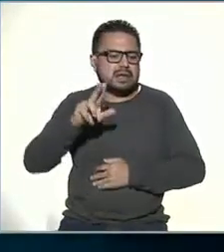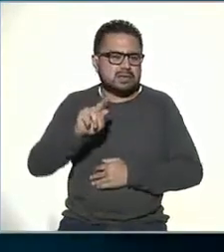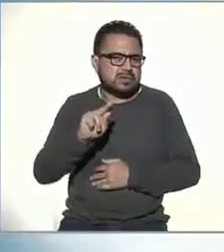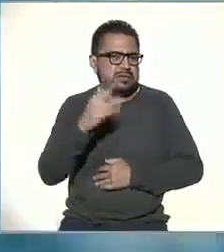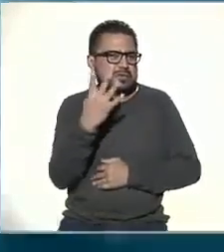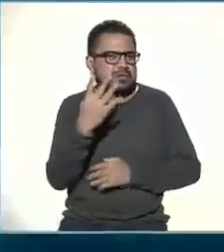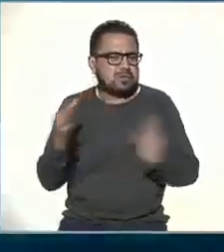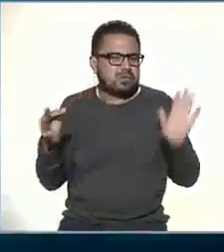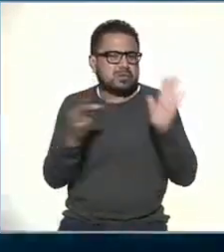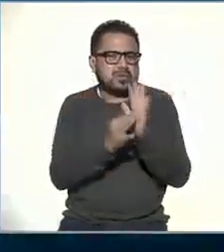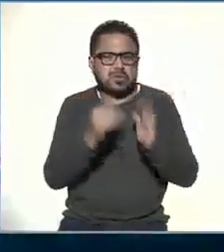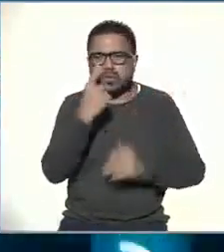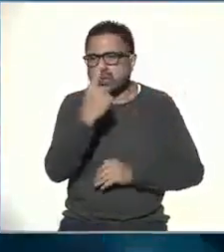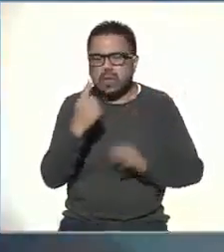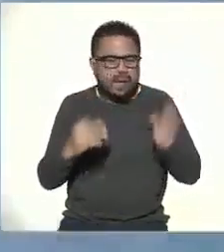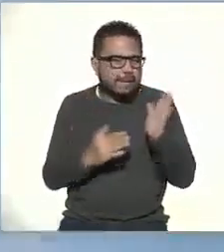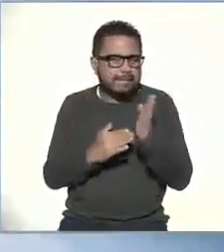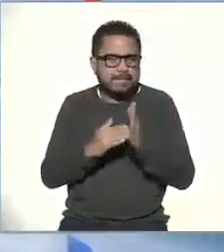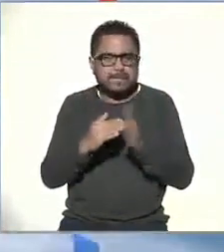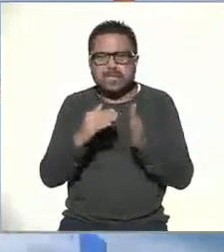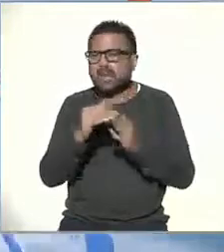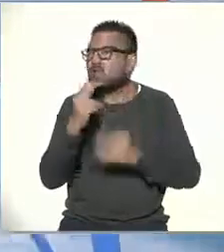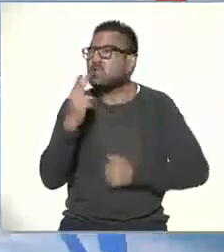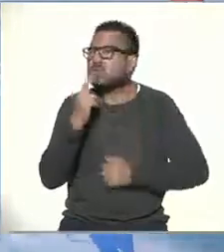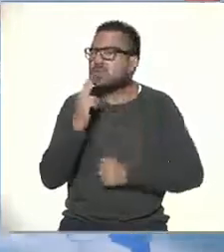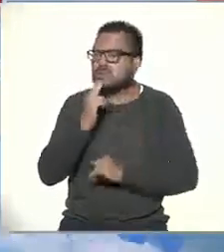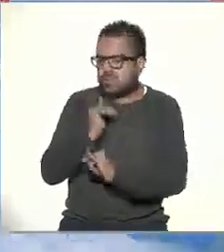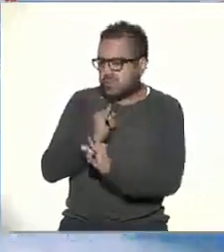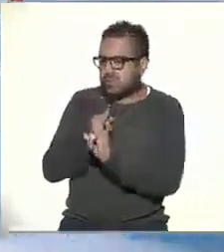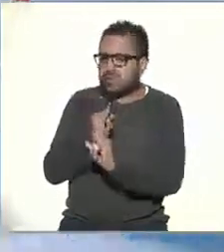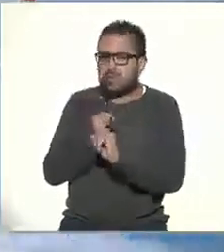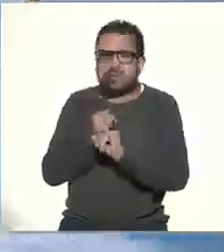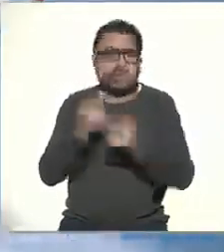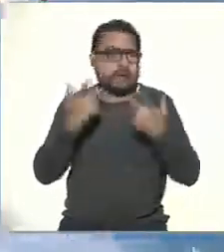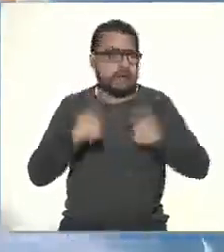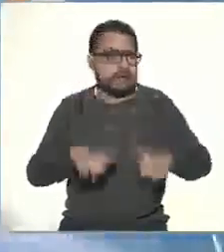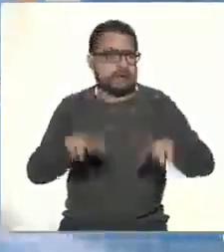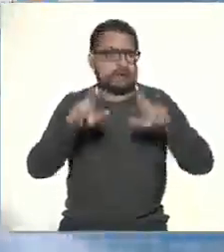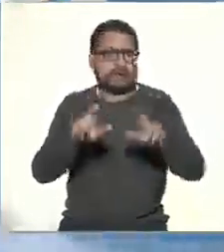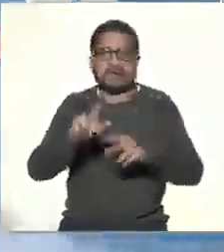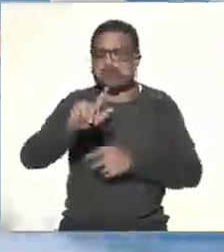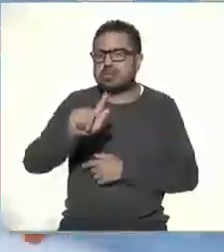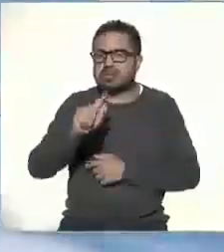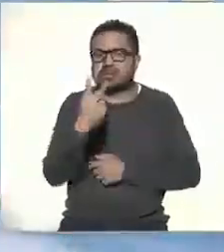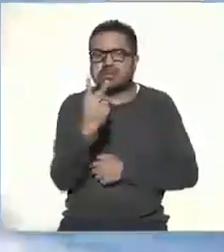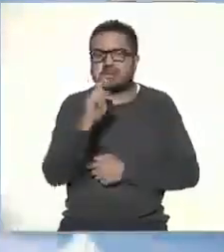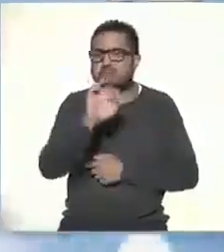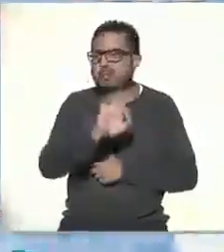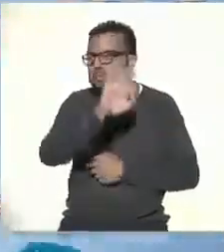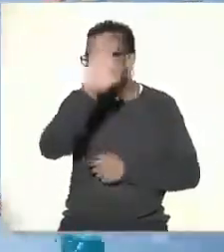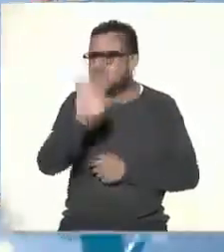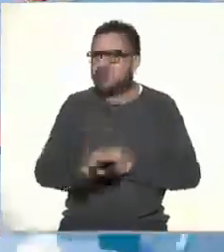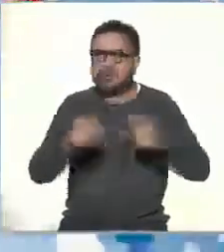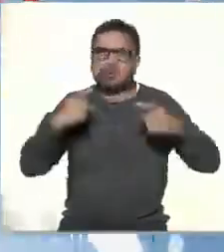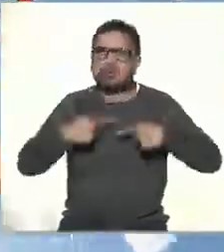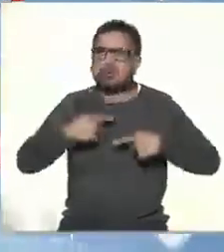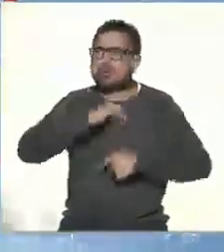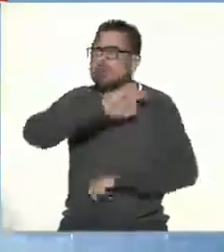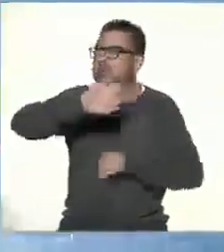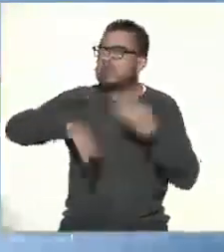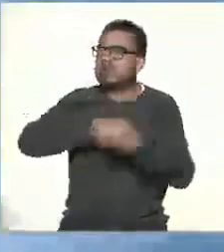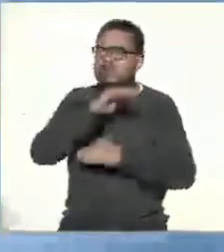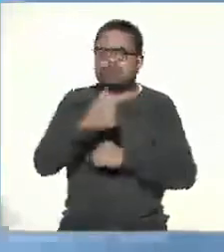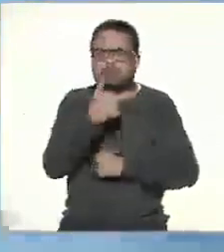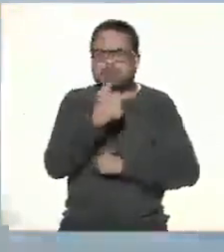.1 millones de usuarios de Internet que representan el 72% de la población de seis